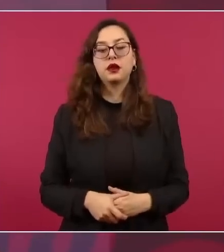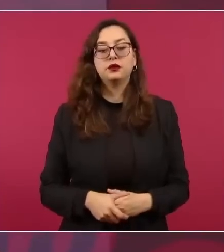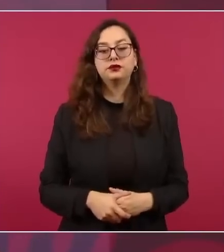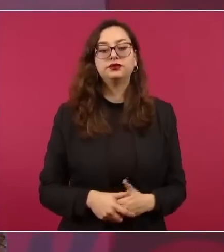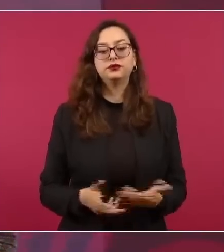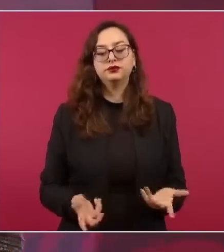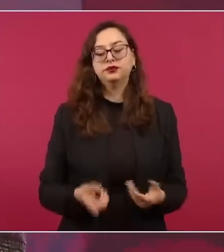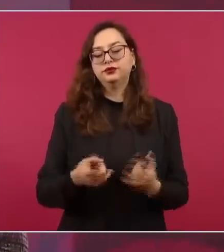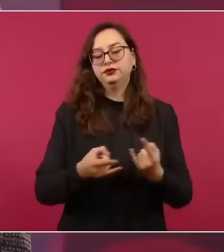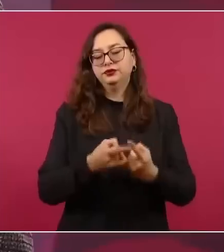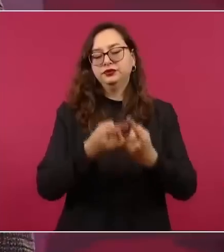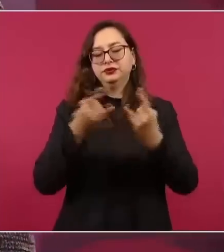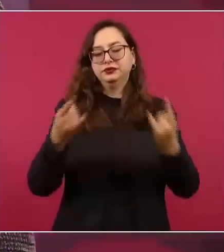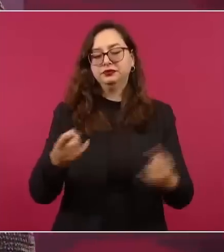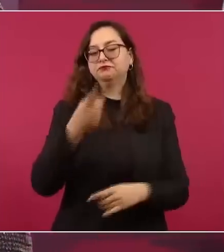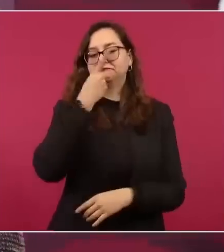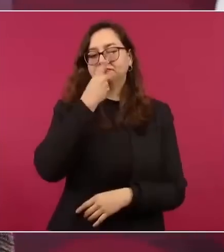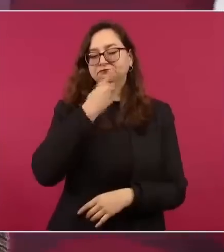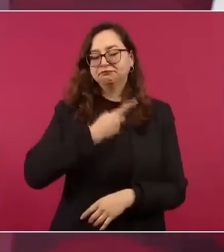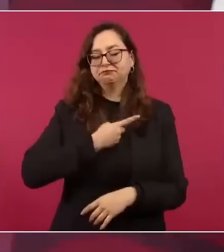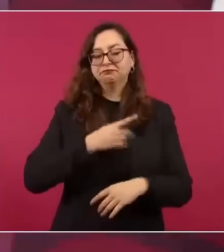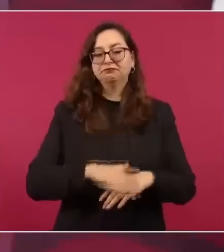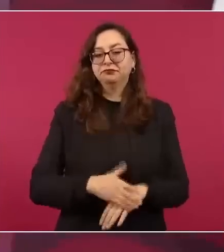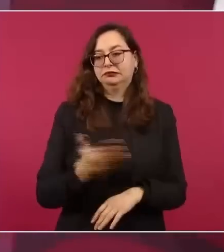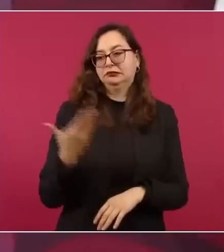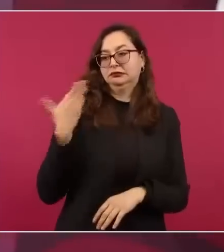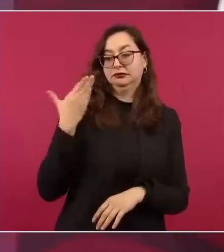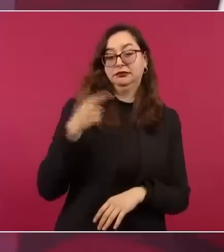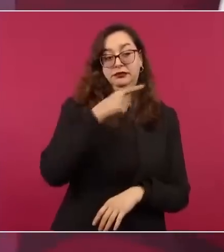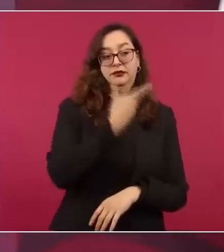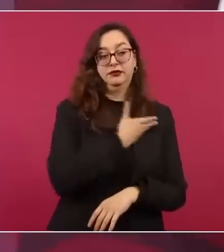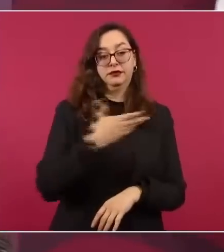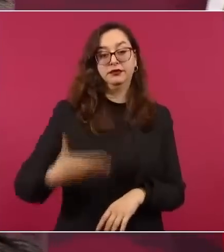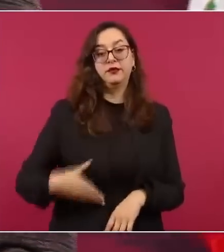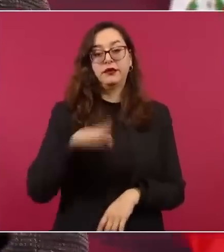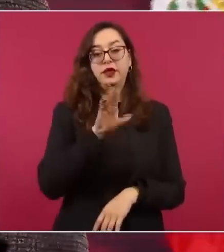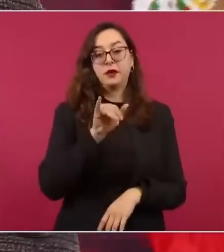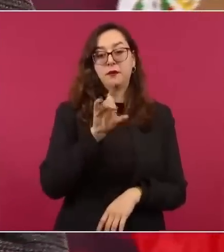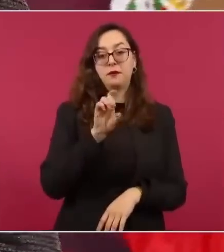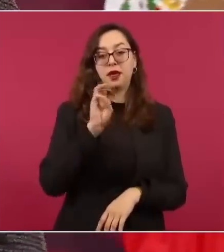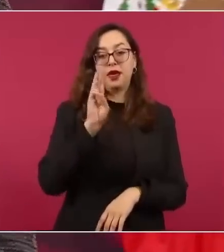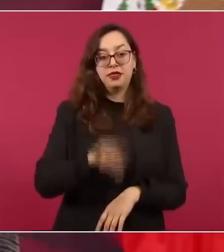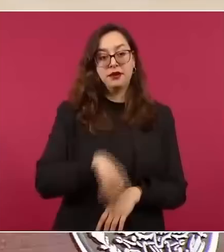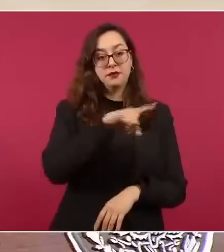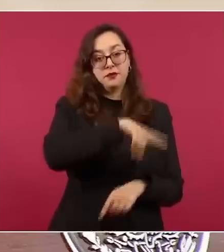periódico, no sé si el presidente Biden